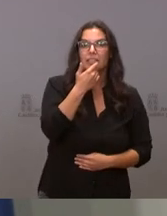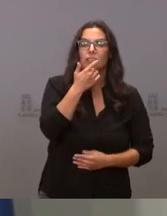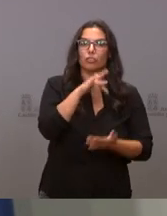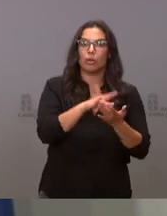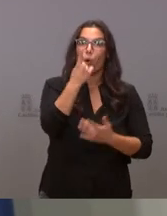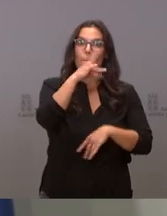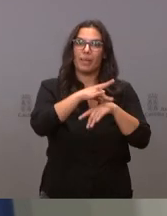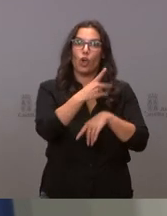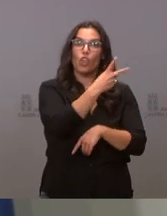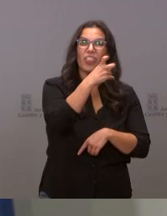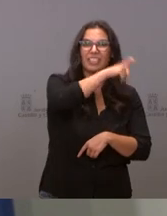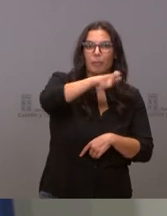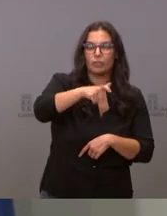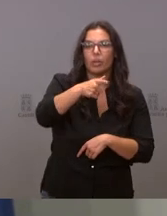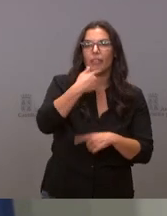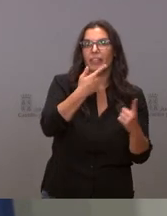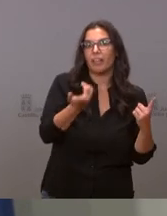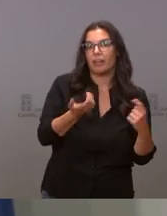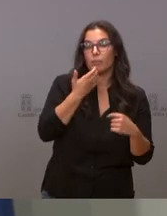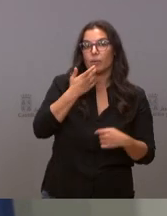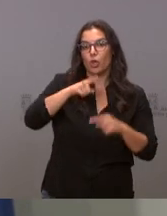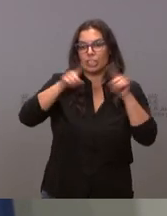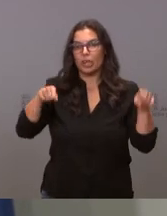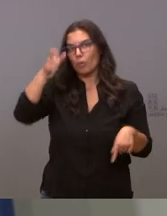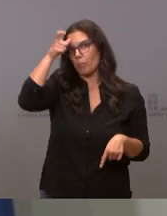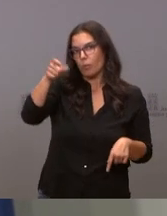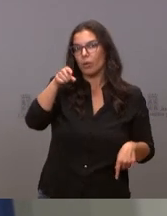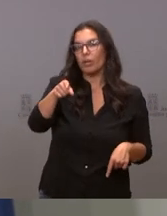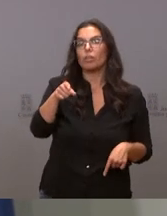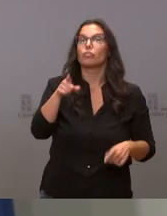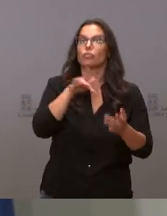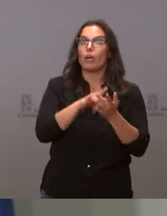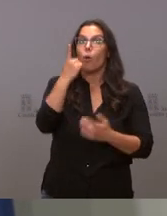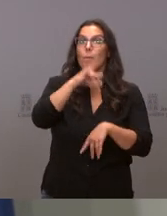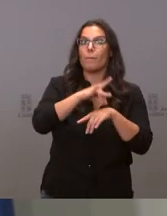¿qué les está diciendo a los de Segovia rural que tienen uno cada quinientos veinte?